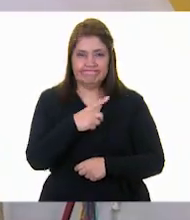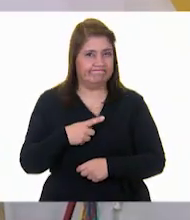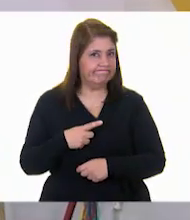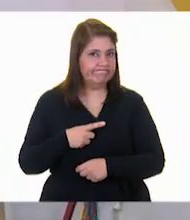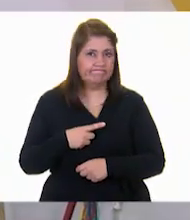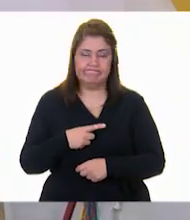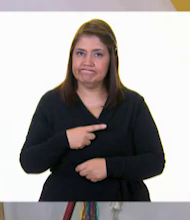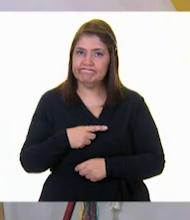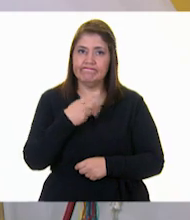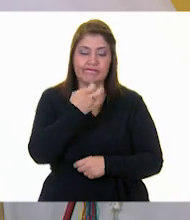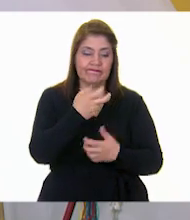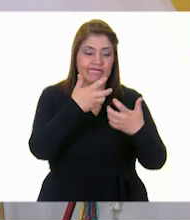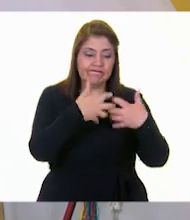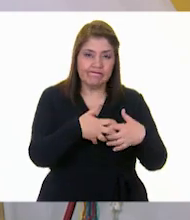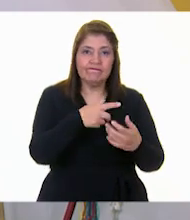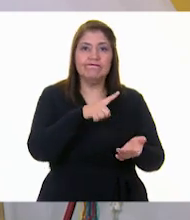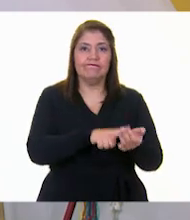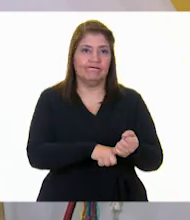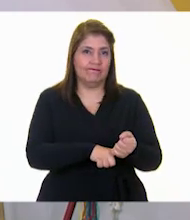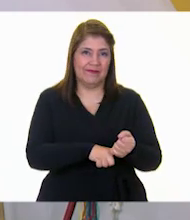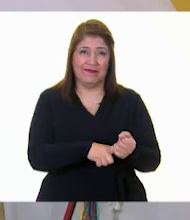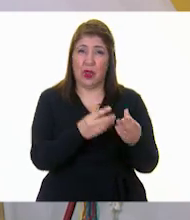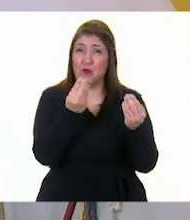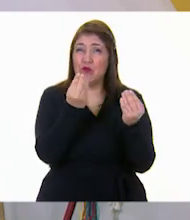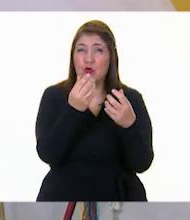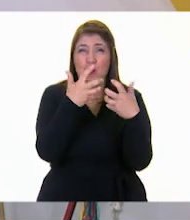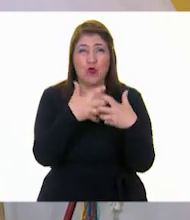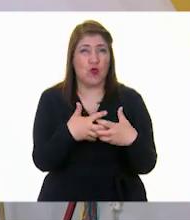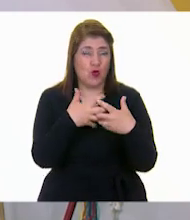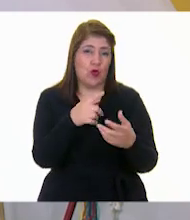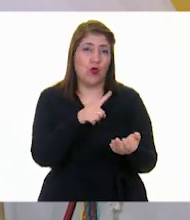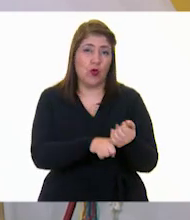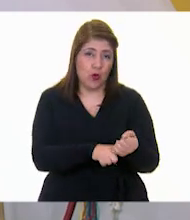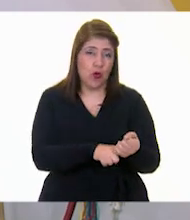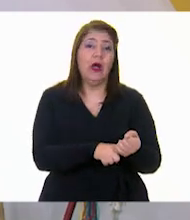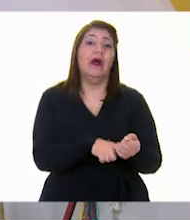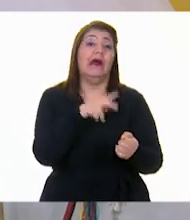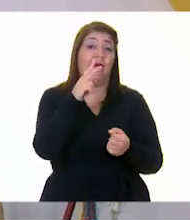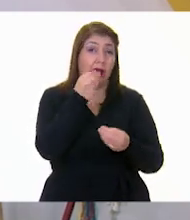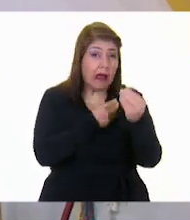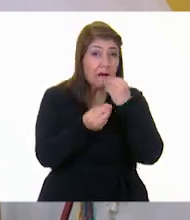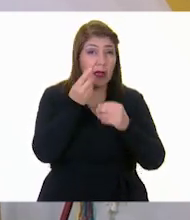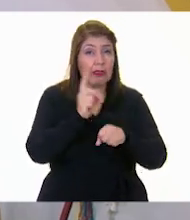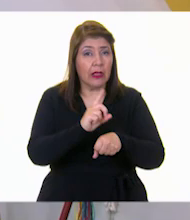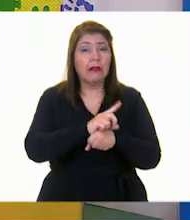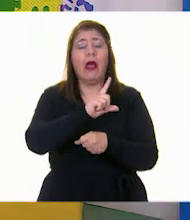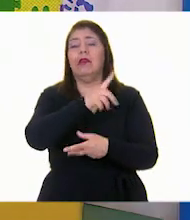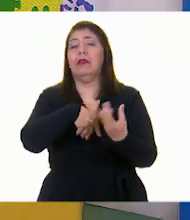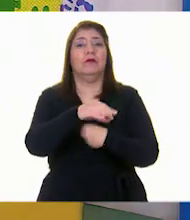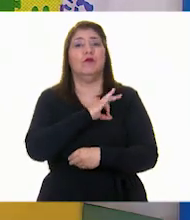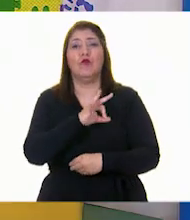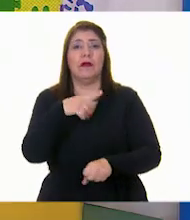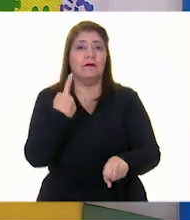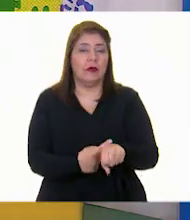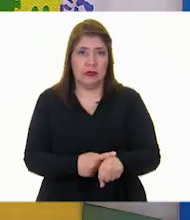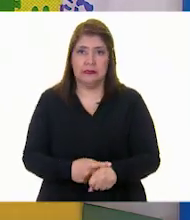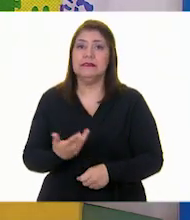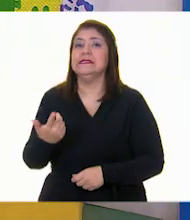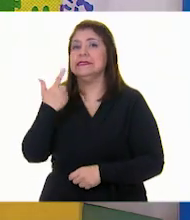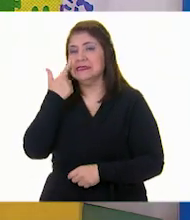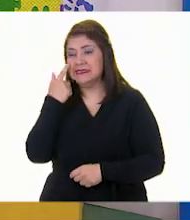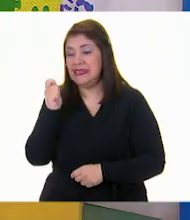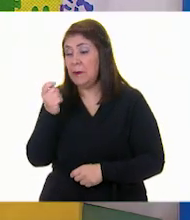son productos procesados, ultraprocesados, y consumirlos diariamente provoca enfermedades. Claro, comer alimentos